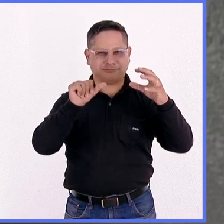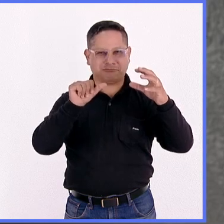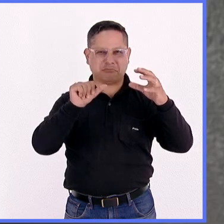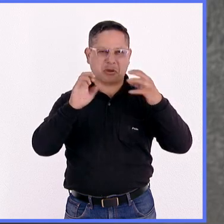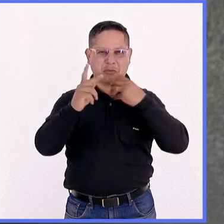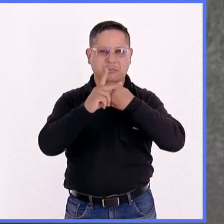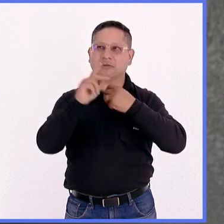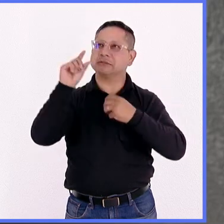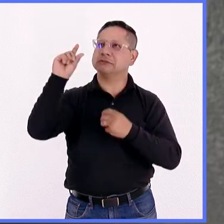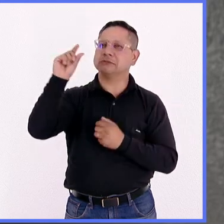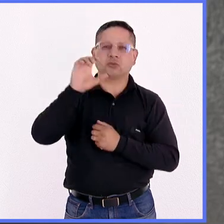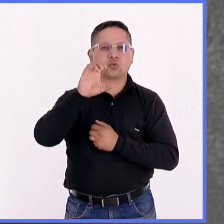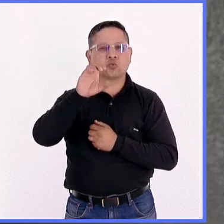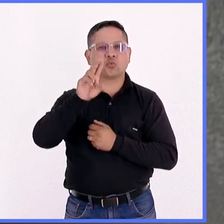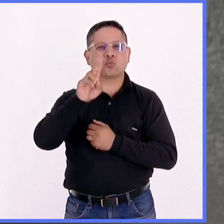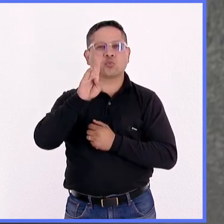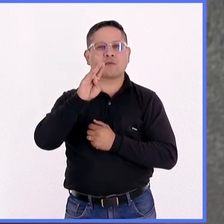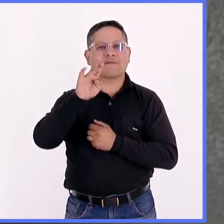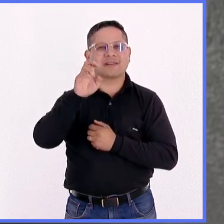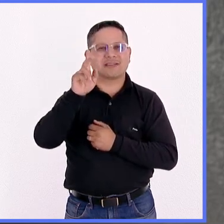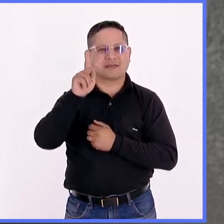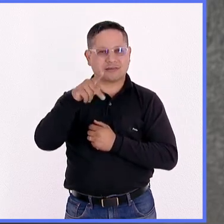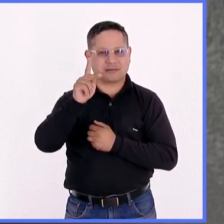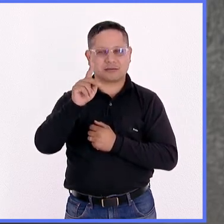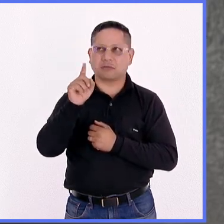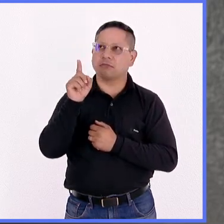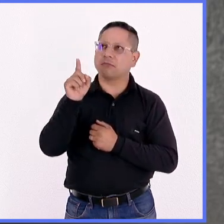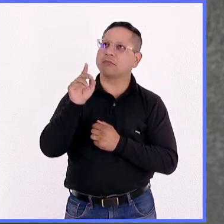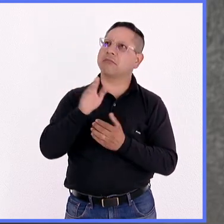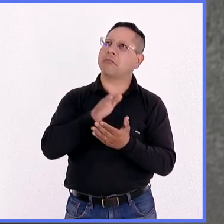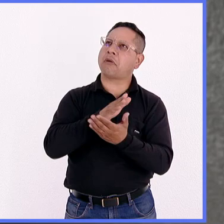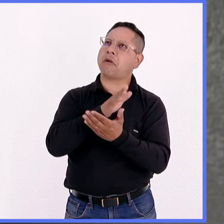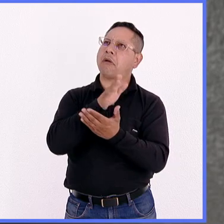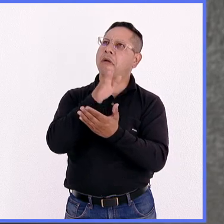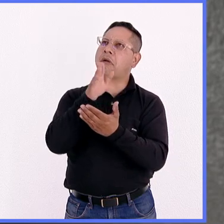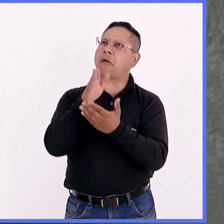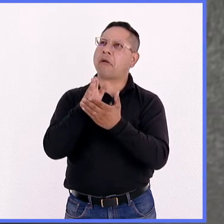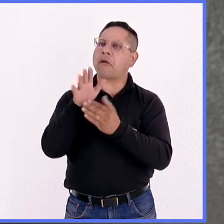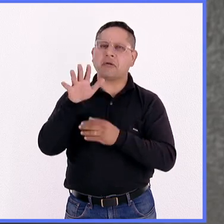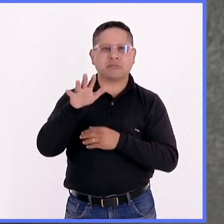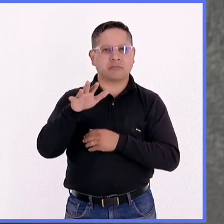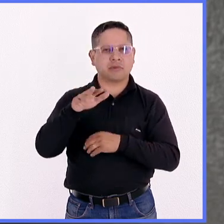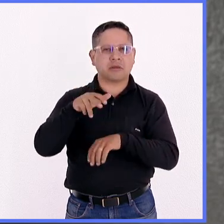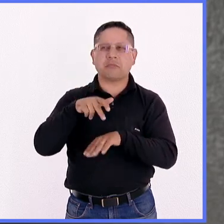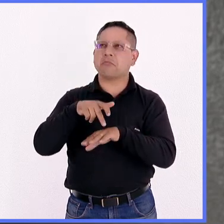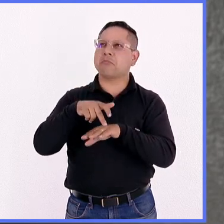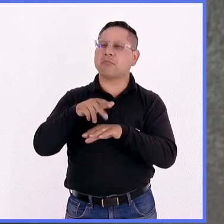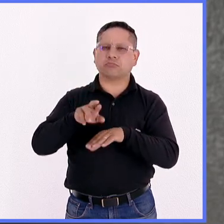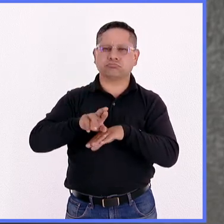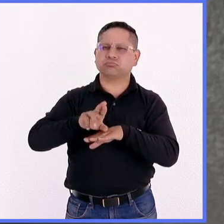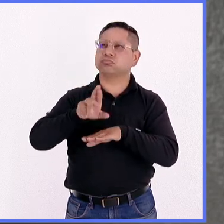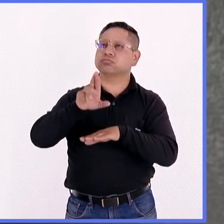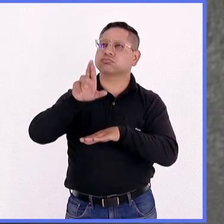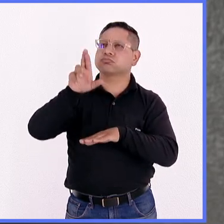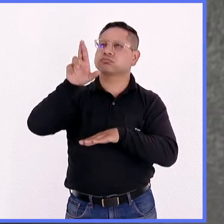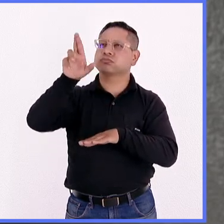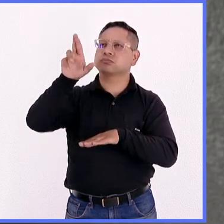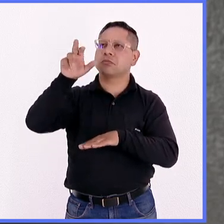Odisea. Ok. Vamos allá y necesitamos, pues, va un astronauta que necesita alimentos.